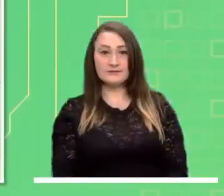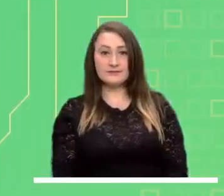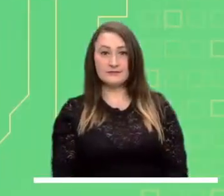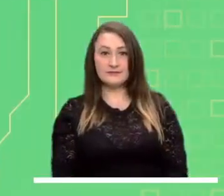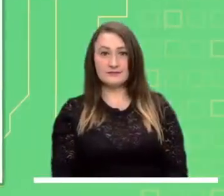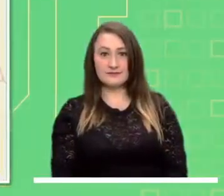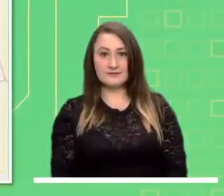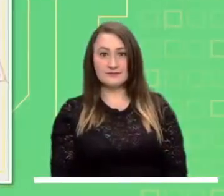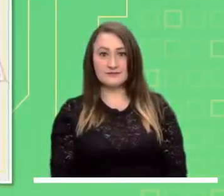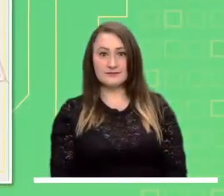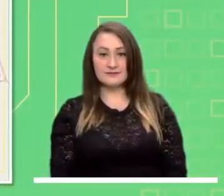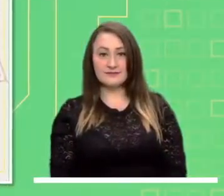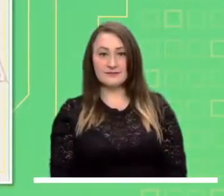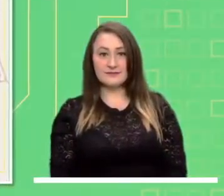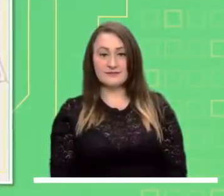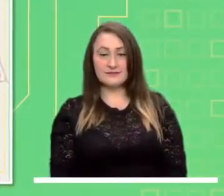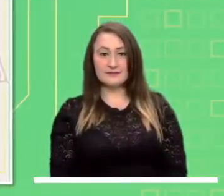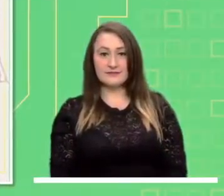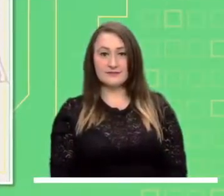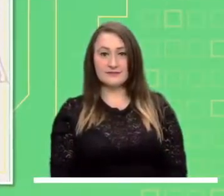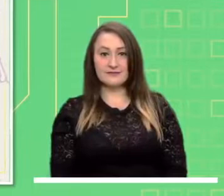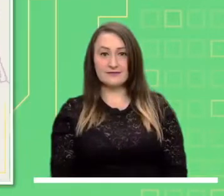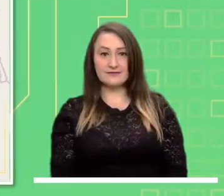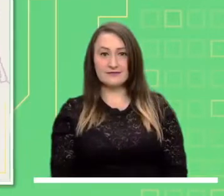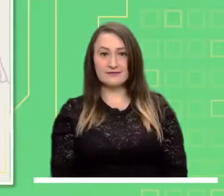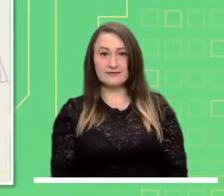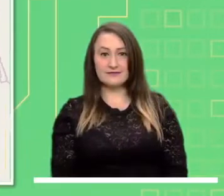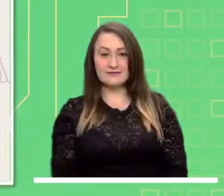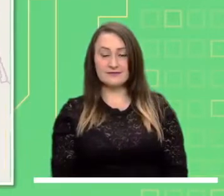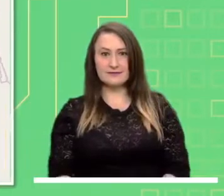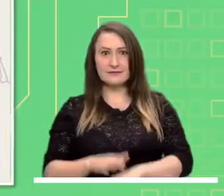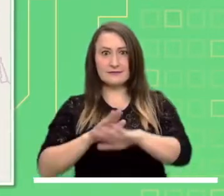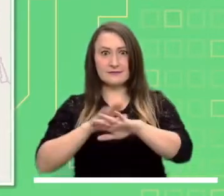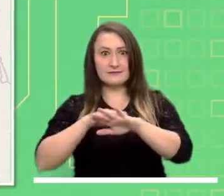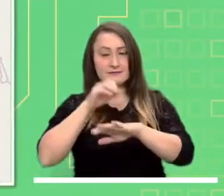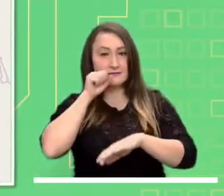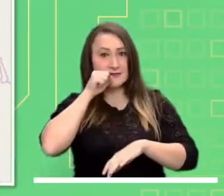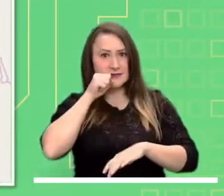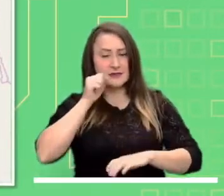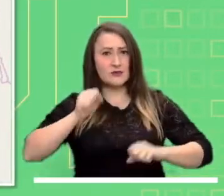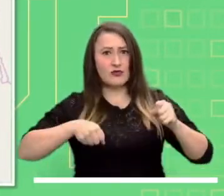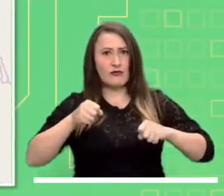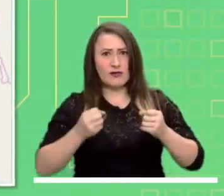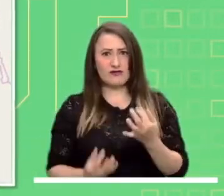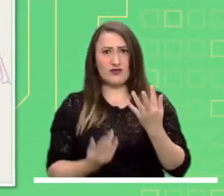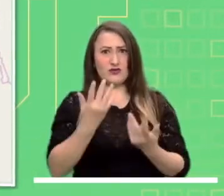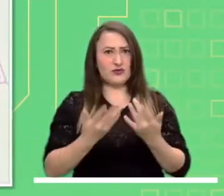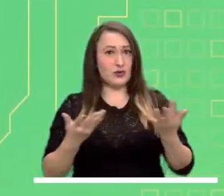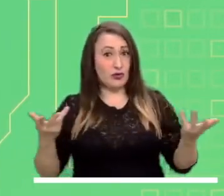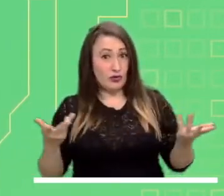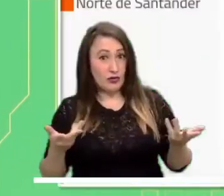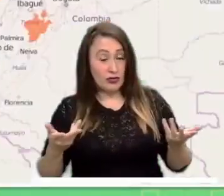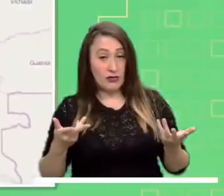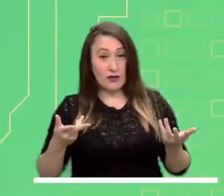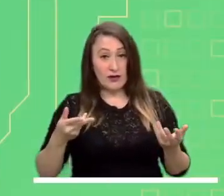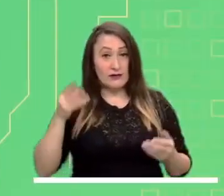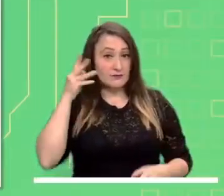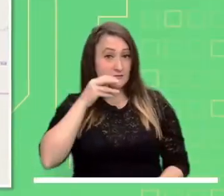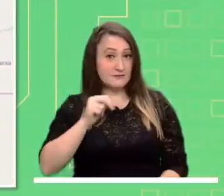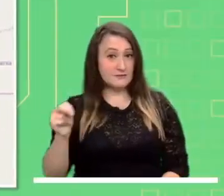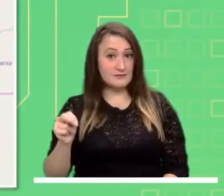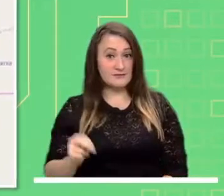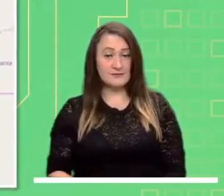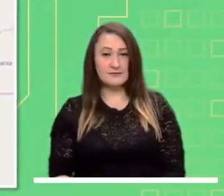crecientes en el río Guatiquía. No se descartan crecientes súbitas en las cuencas de los ríos Cipí, Capoma, Munguidó y Calima.